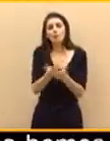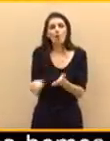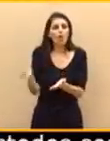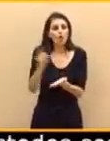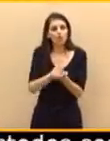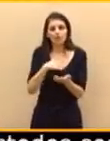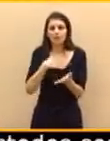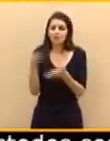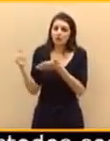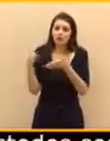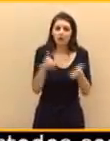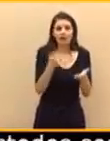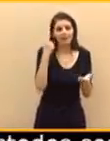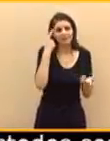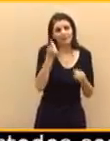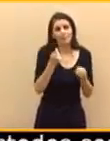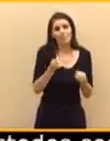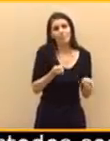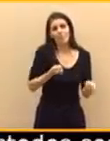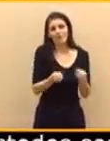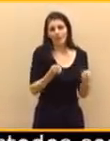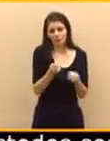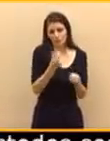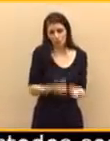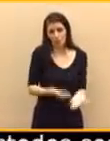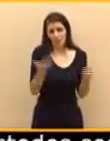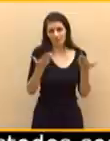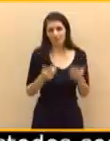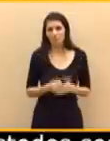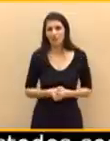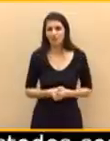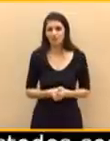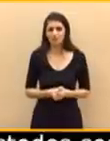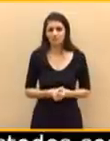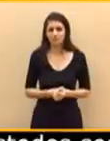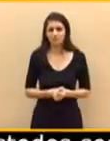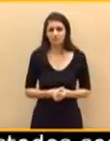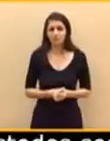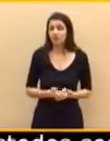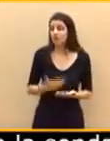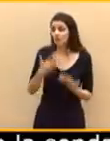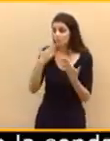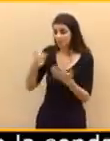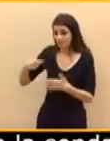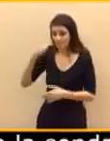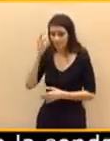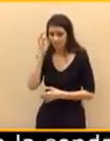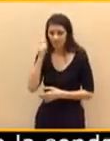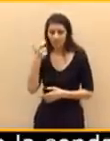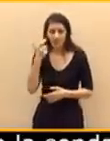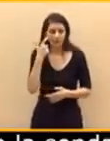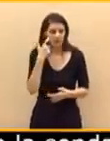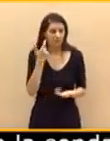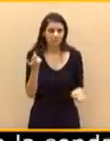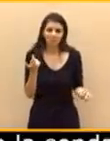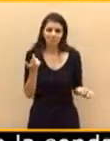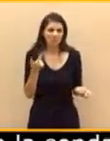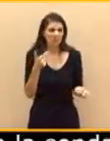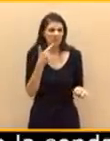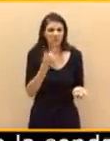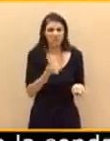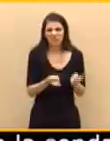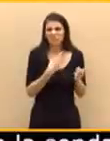Señora ministra de Hacienda. Muchas gracias, señora presidenta. Yo, señor Espinosa, no me va a encontrar en los ataques personales.